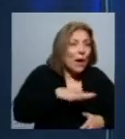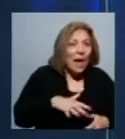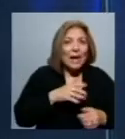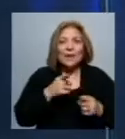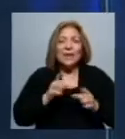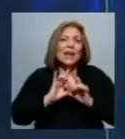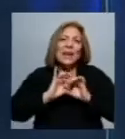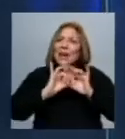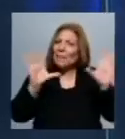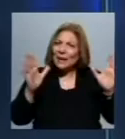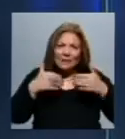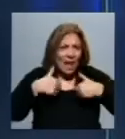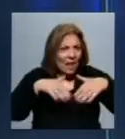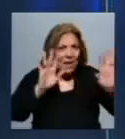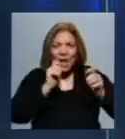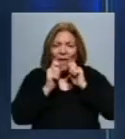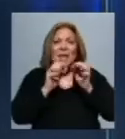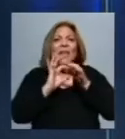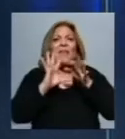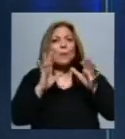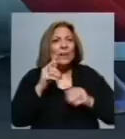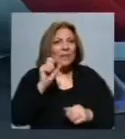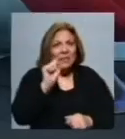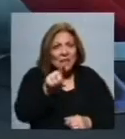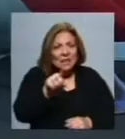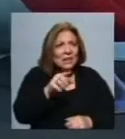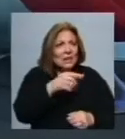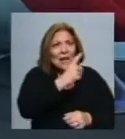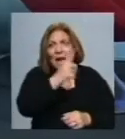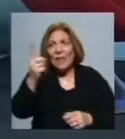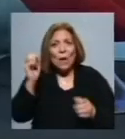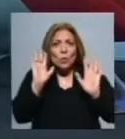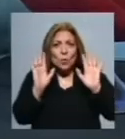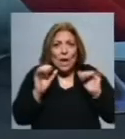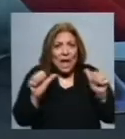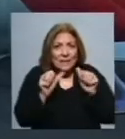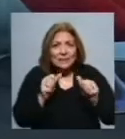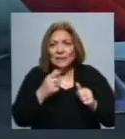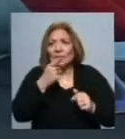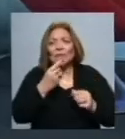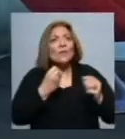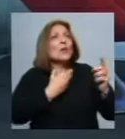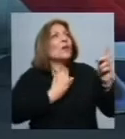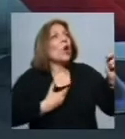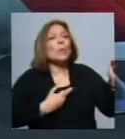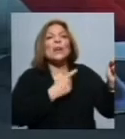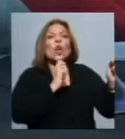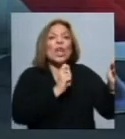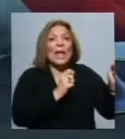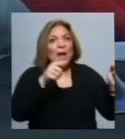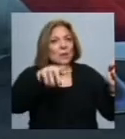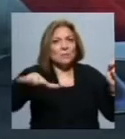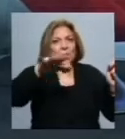ver con la total libertad de expresión, con la independencia de los medios, lo dice así, la independencia de los medios frente al poder político, al gobierno